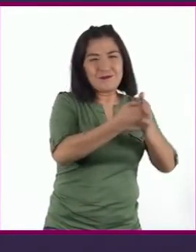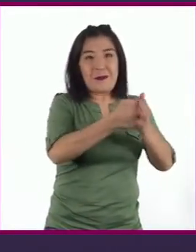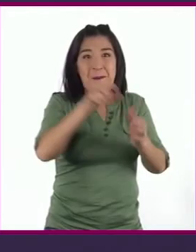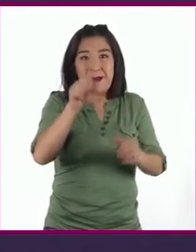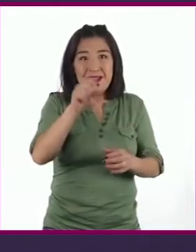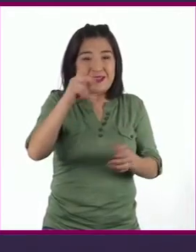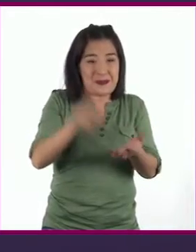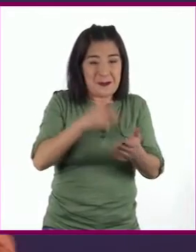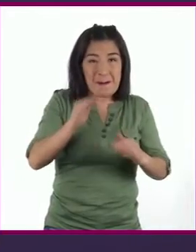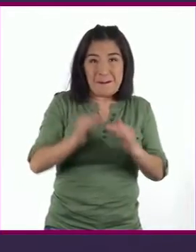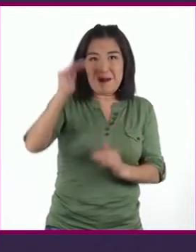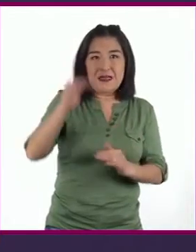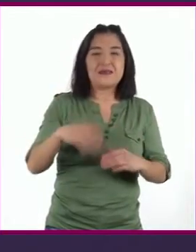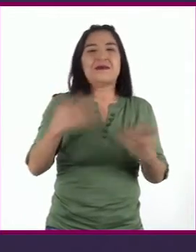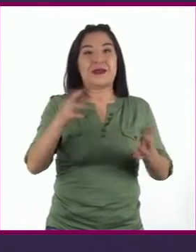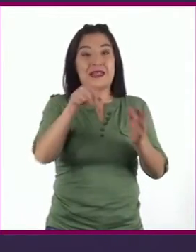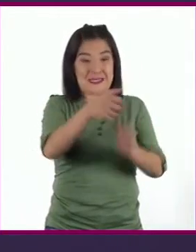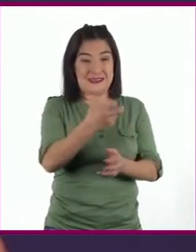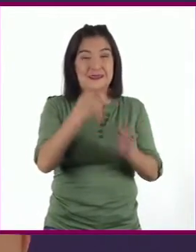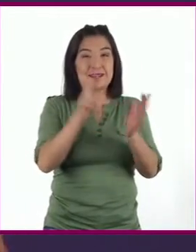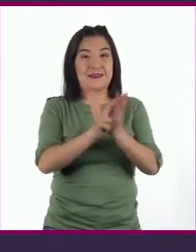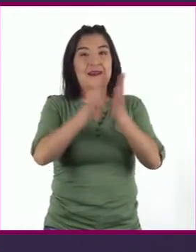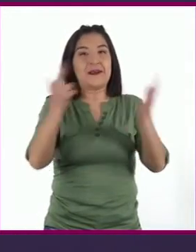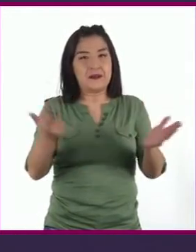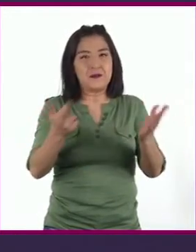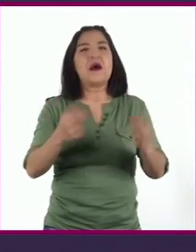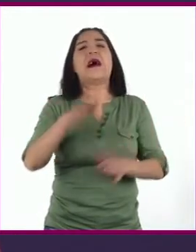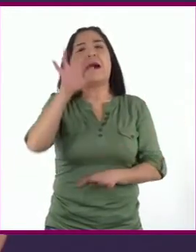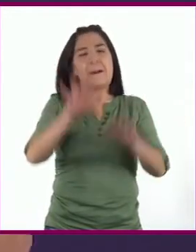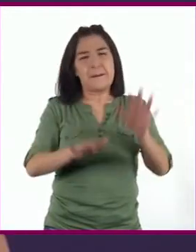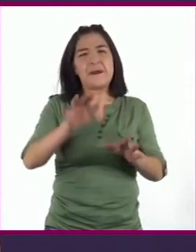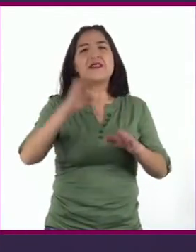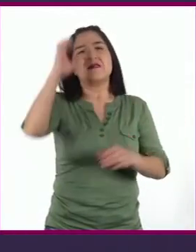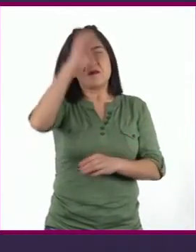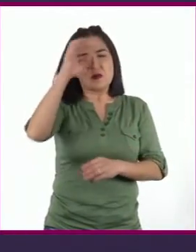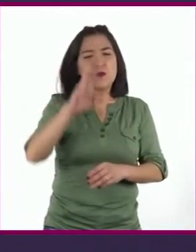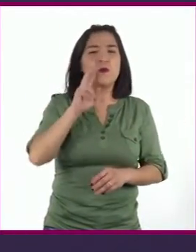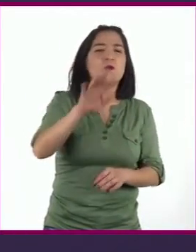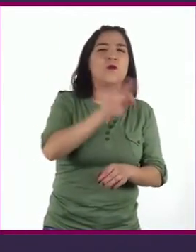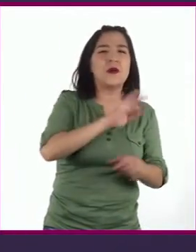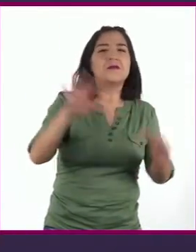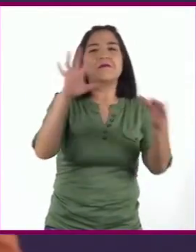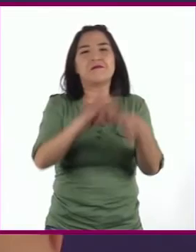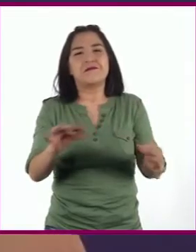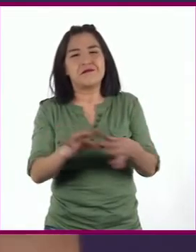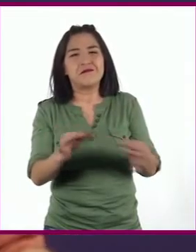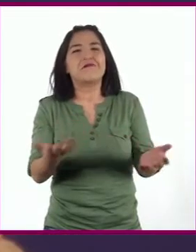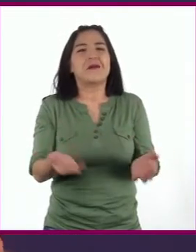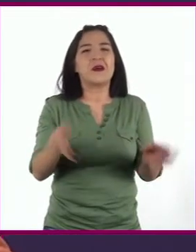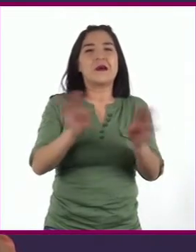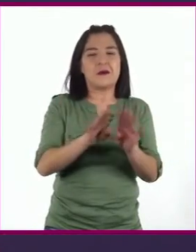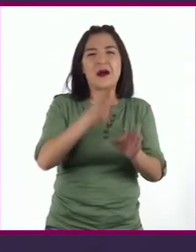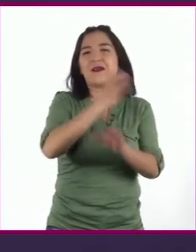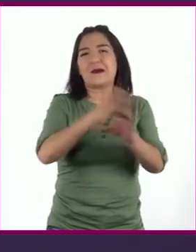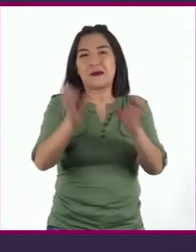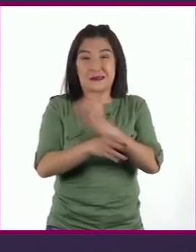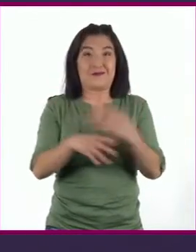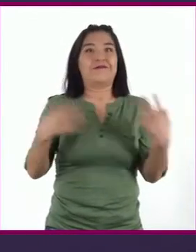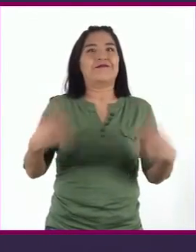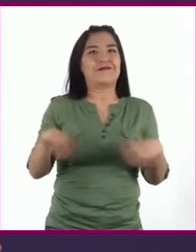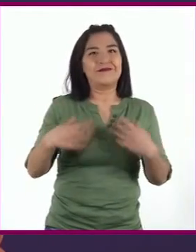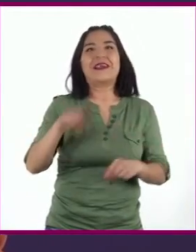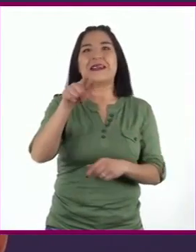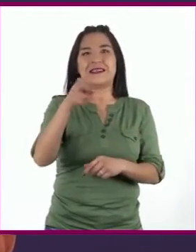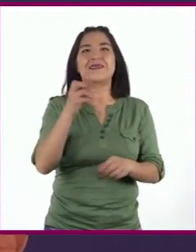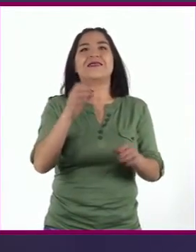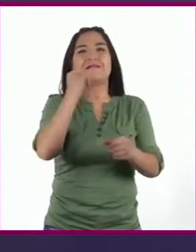su peso. La revista de divulgación suelen darte datos curiosos sobre las cosas y vaya que este es uno